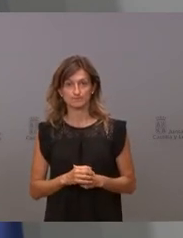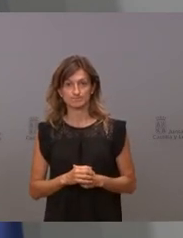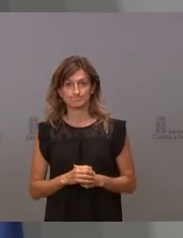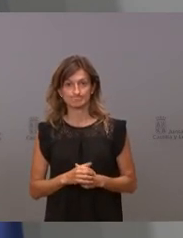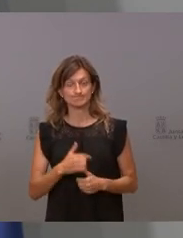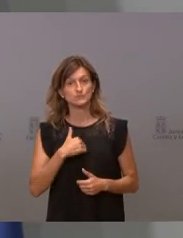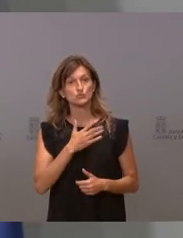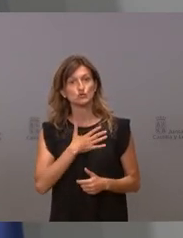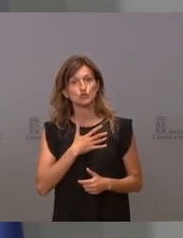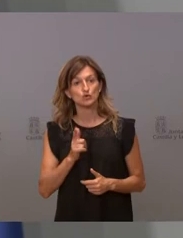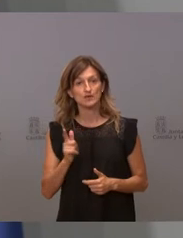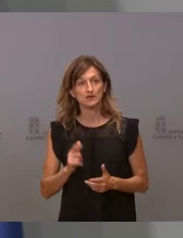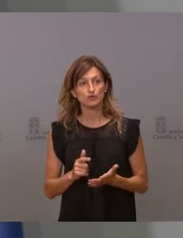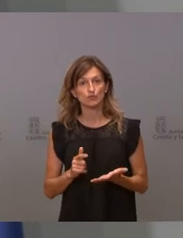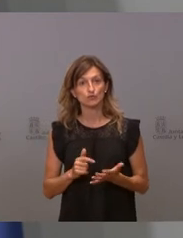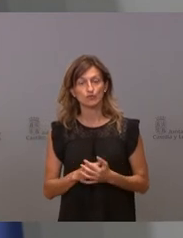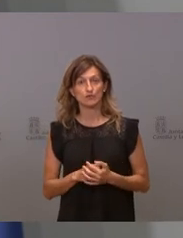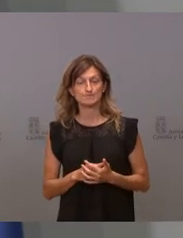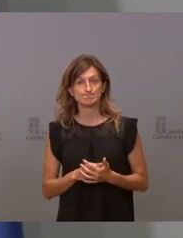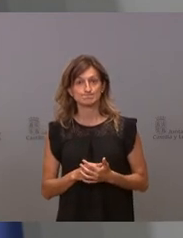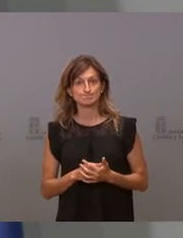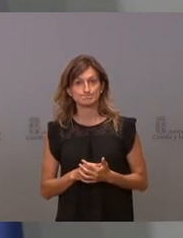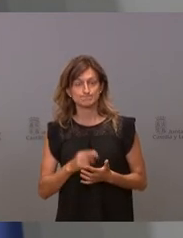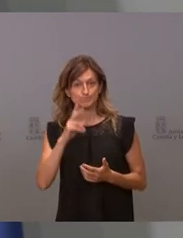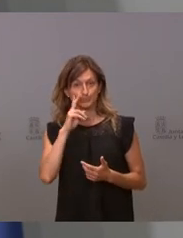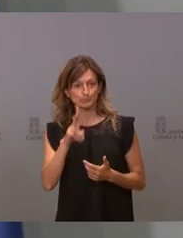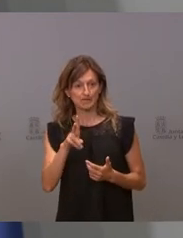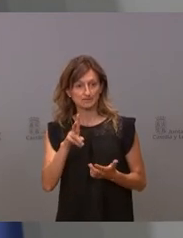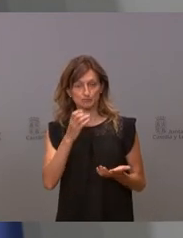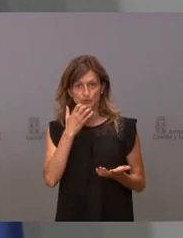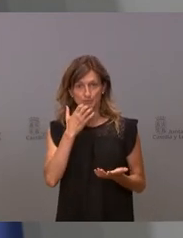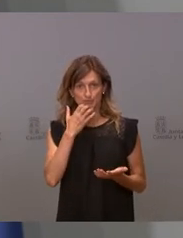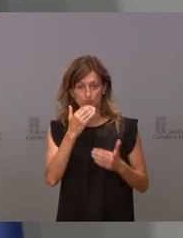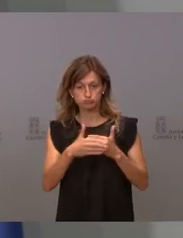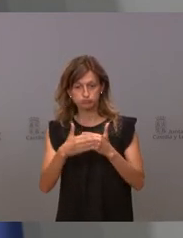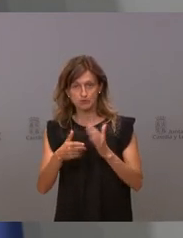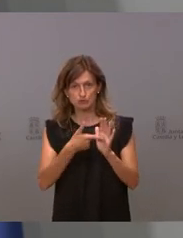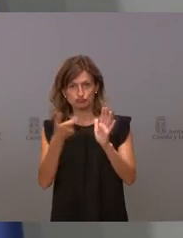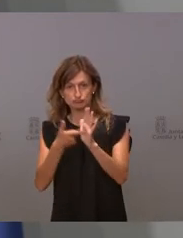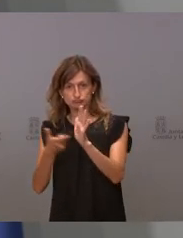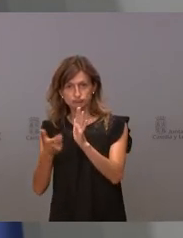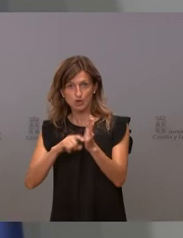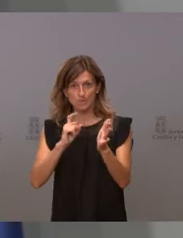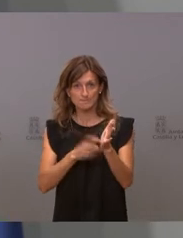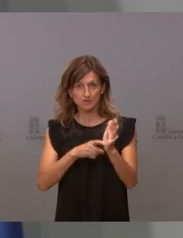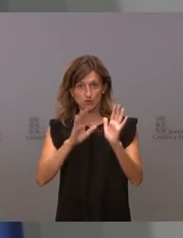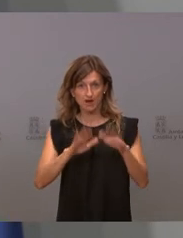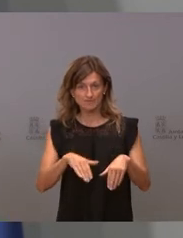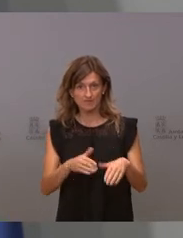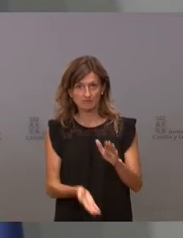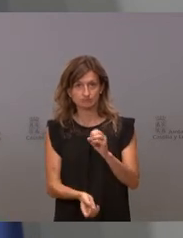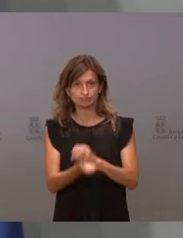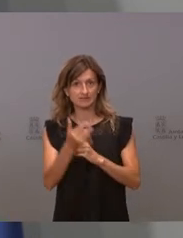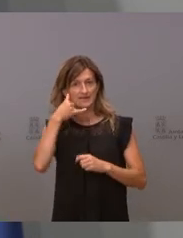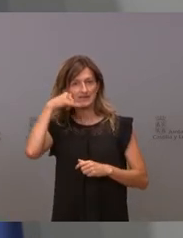queremos es eliminar todas las restricciones de tal manera que produzca en una situación de